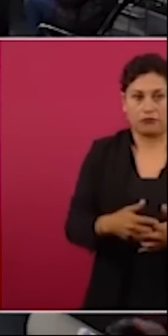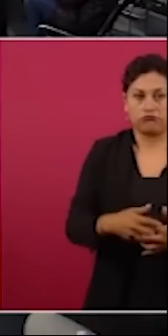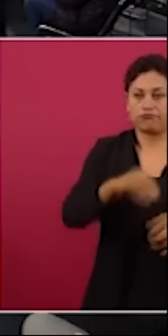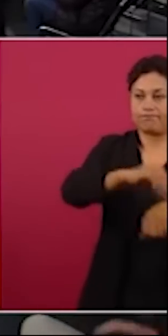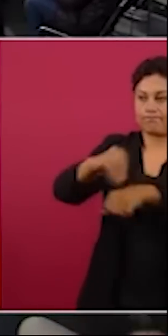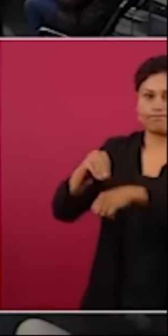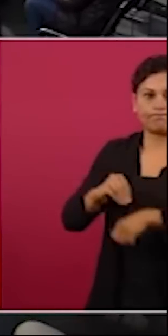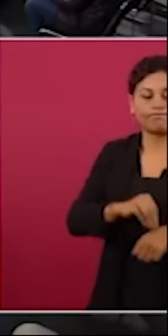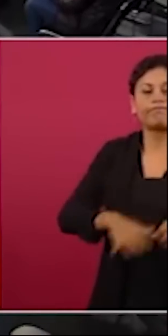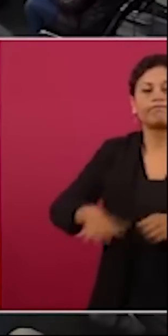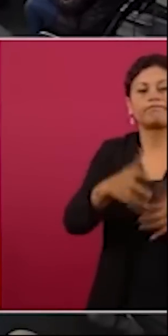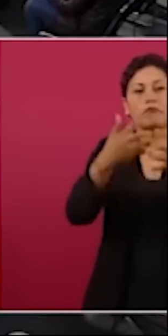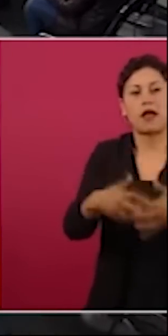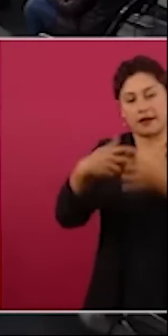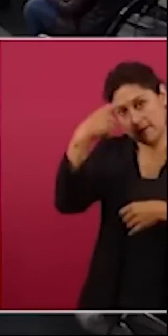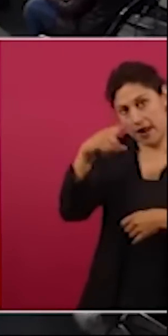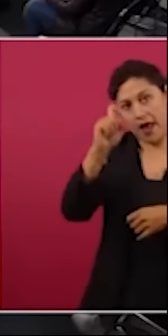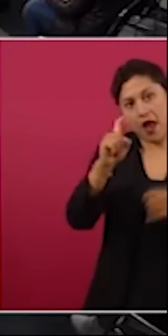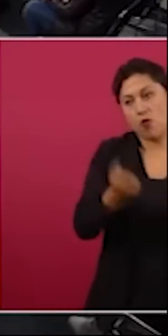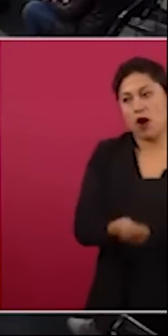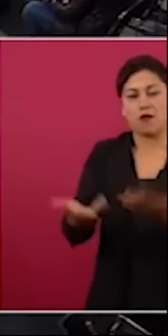bombas se llevan bombas de todo el país